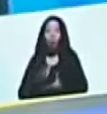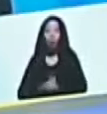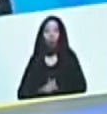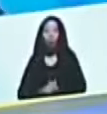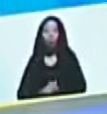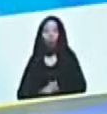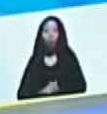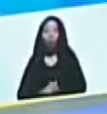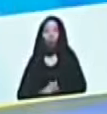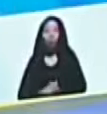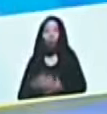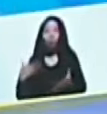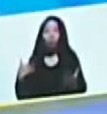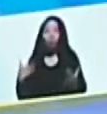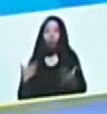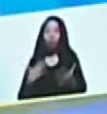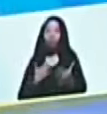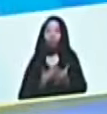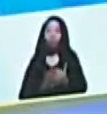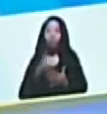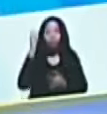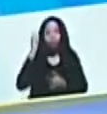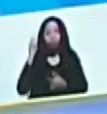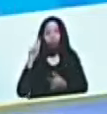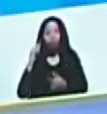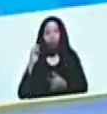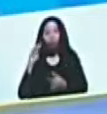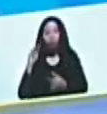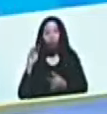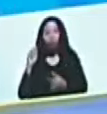y transitamos, diputado Timoteo, lo recuerdo,